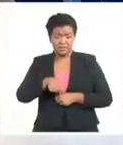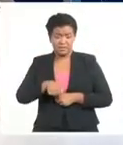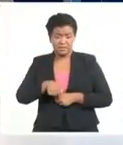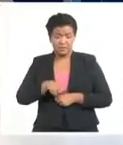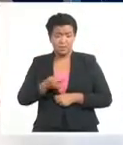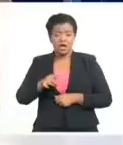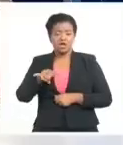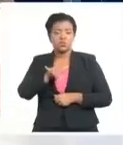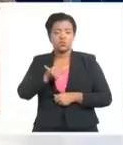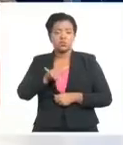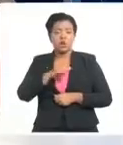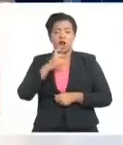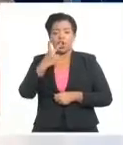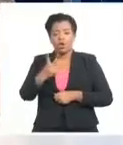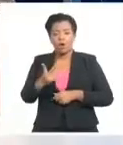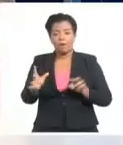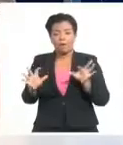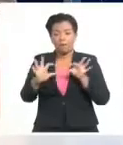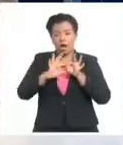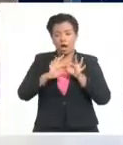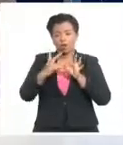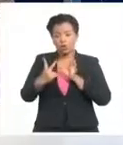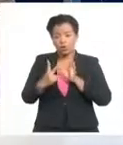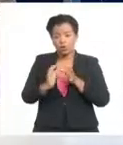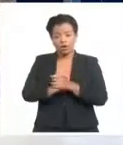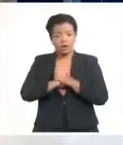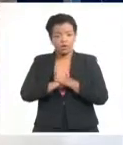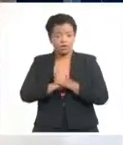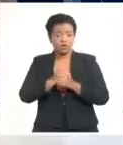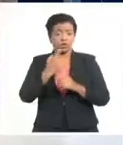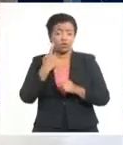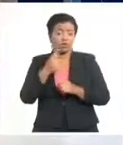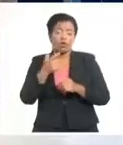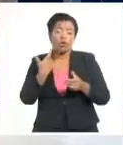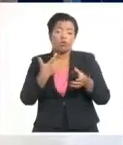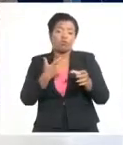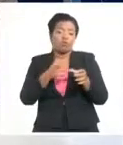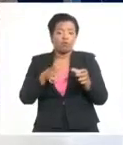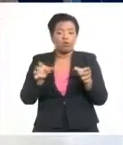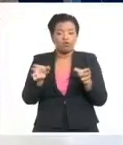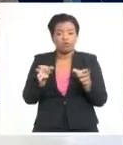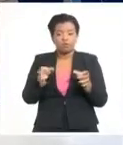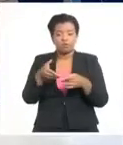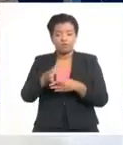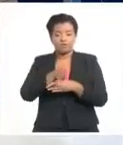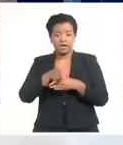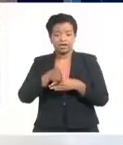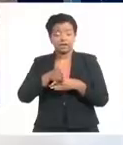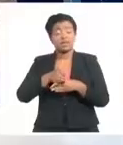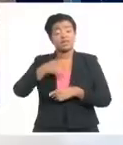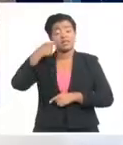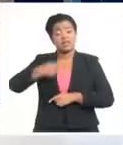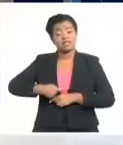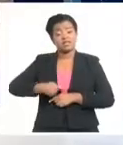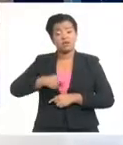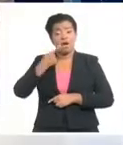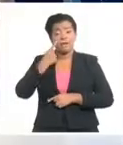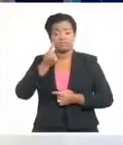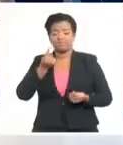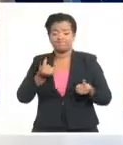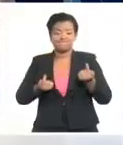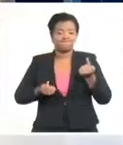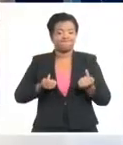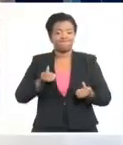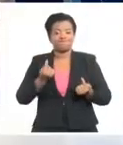a la vez en dos equipos contrarios. Por lo tanto, cada decisión significa tomar partido por una tendencia